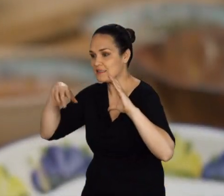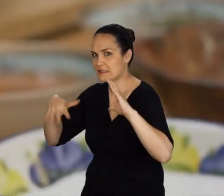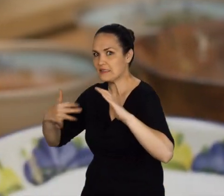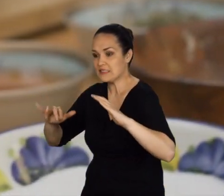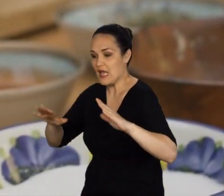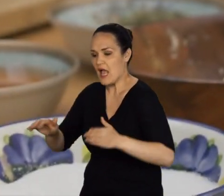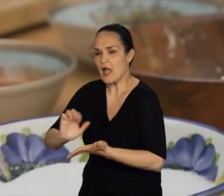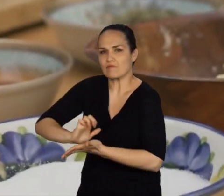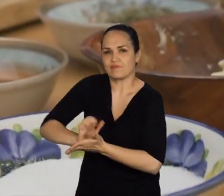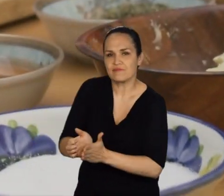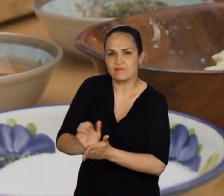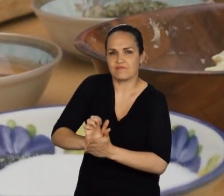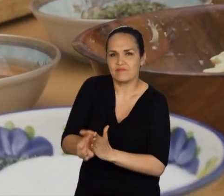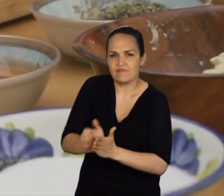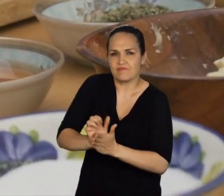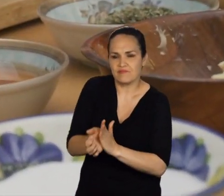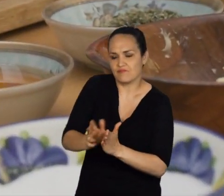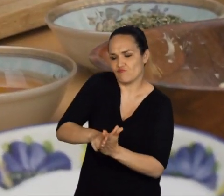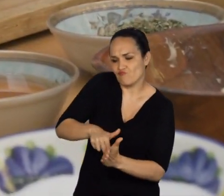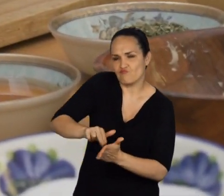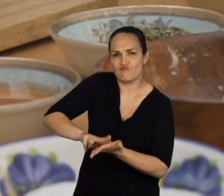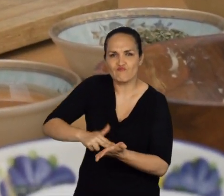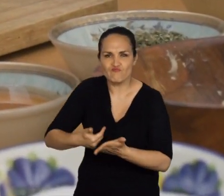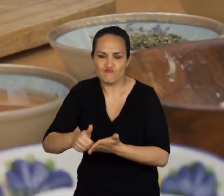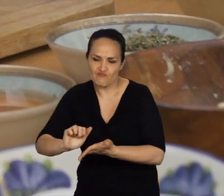cocinada procedemos a hacer el puré.